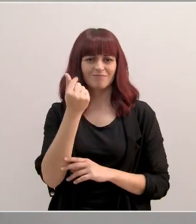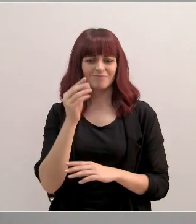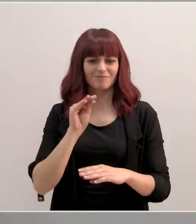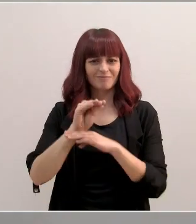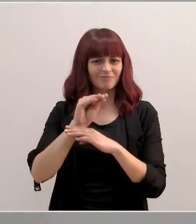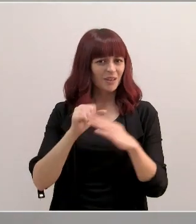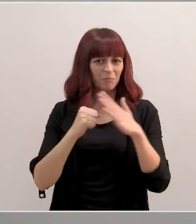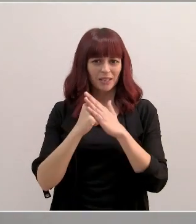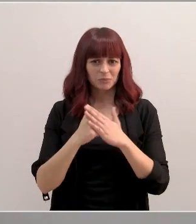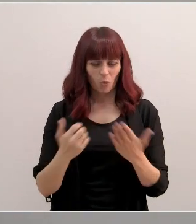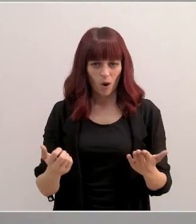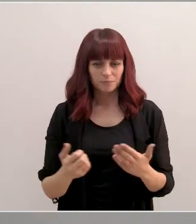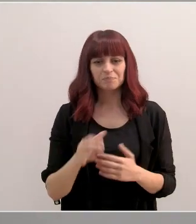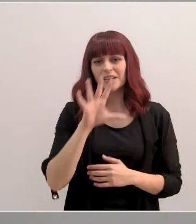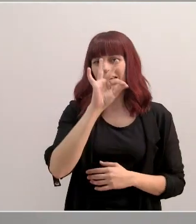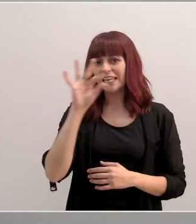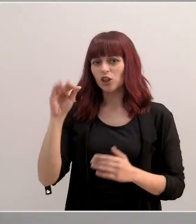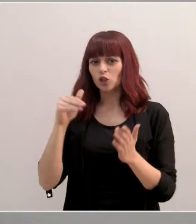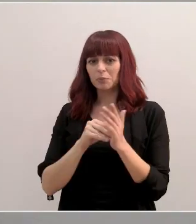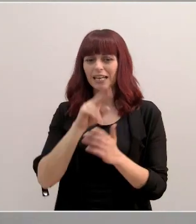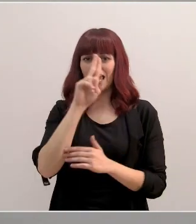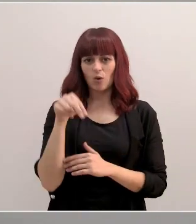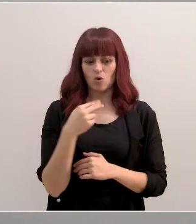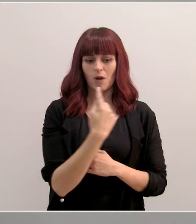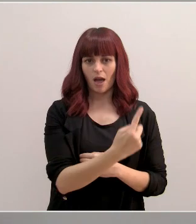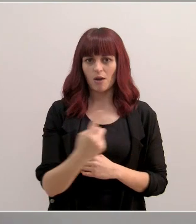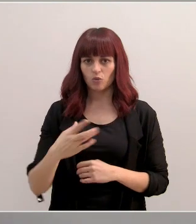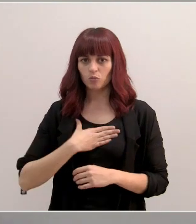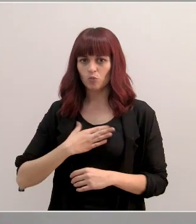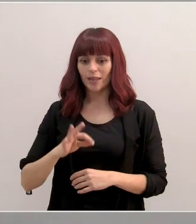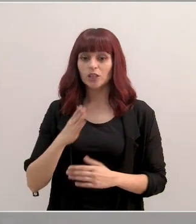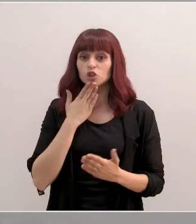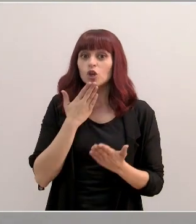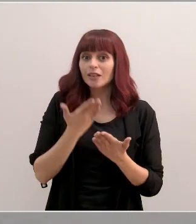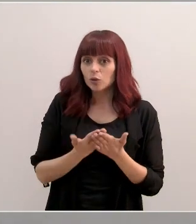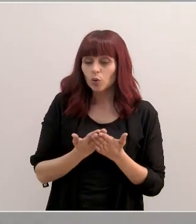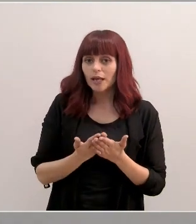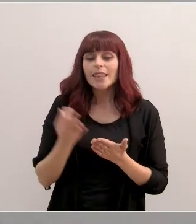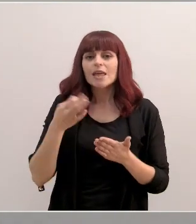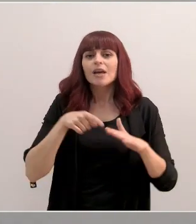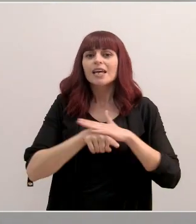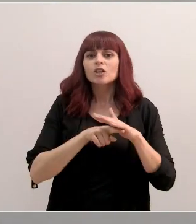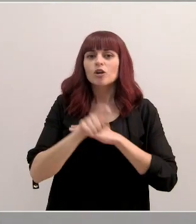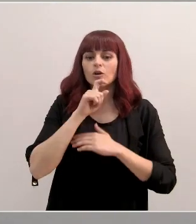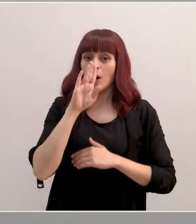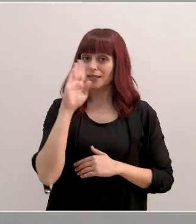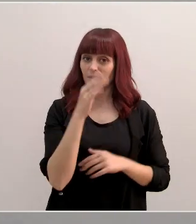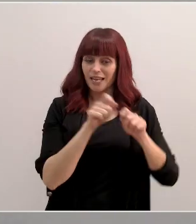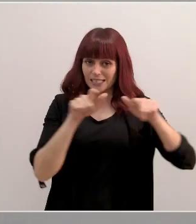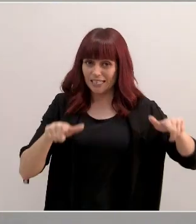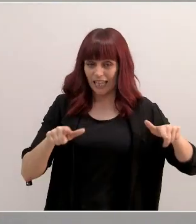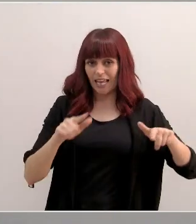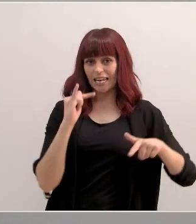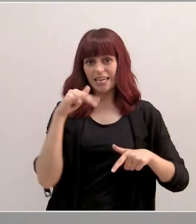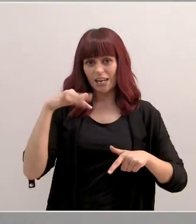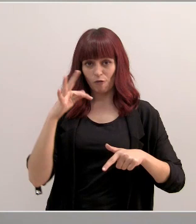subvención puede alcanzar los 500.000 euros por beneficiario y las solicitudes deberán gestionarse a través de la sede electrónica del Info